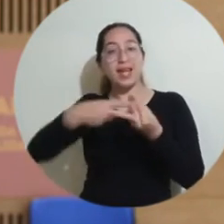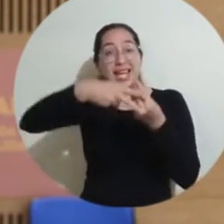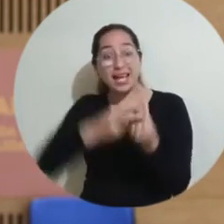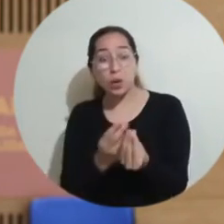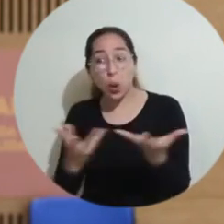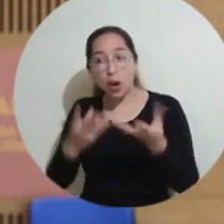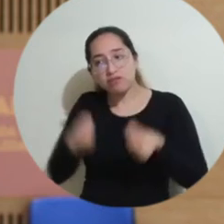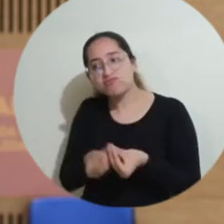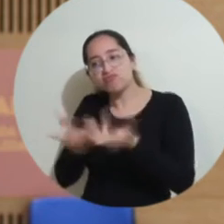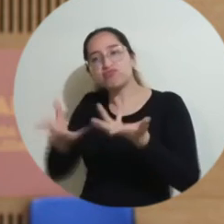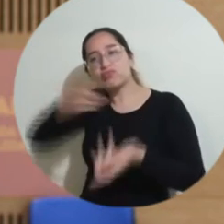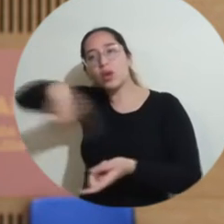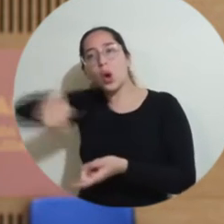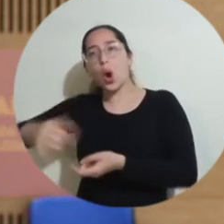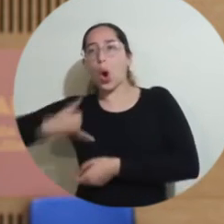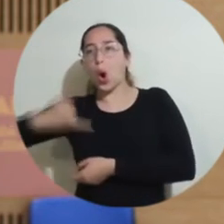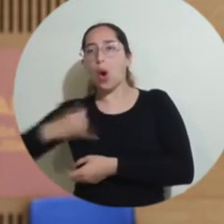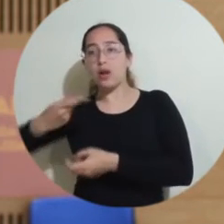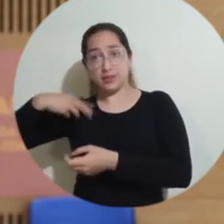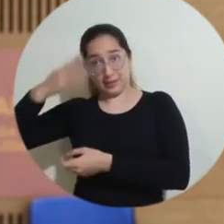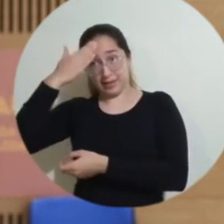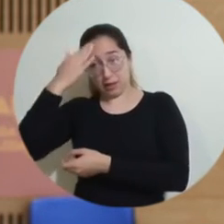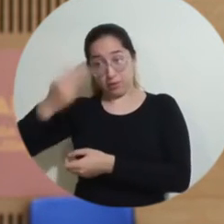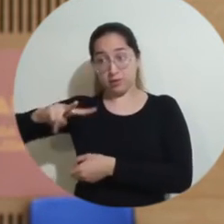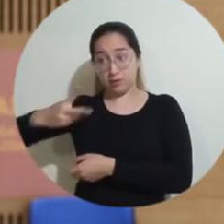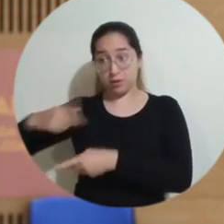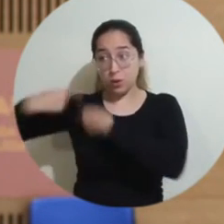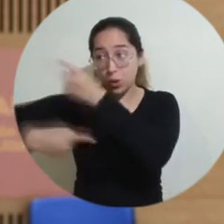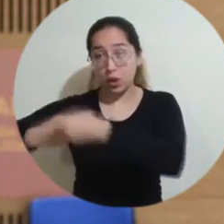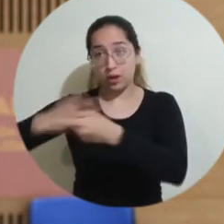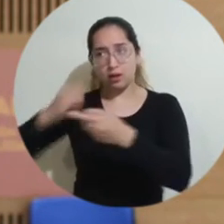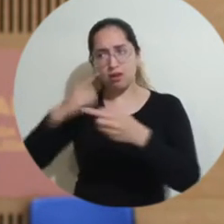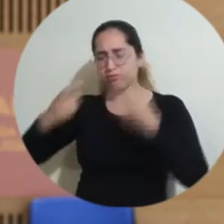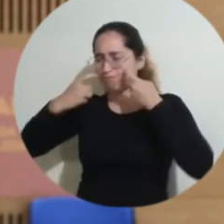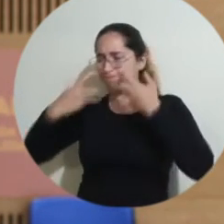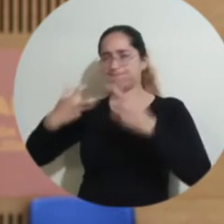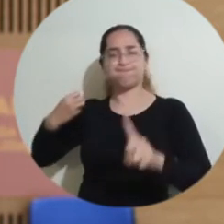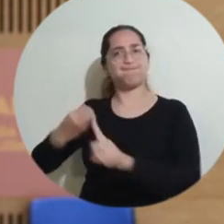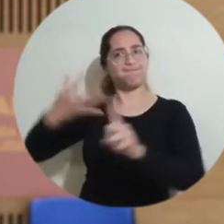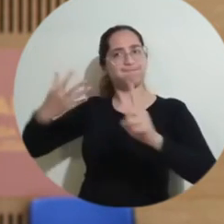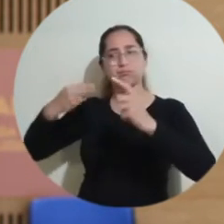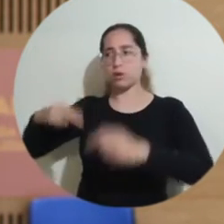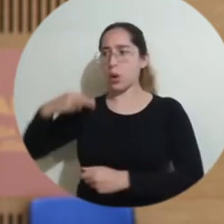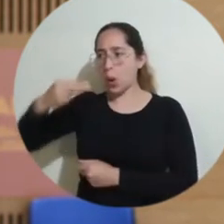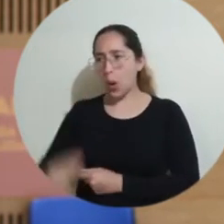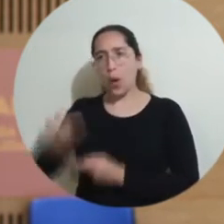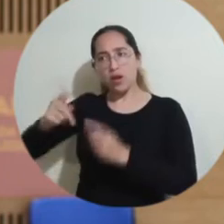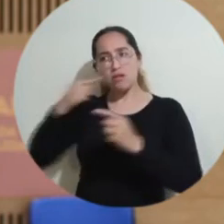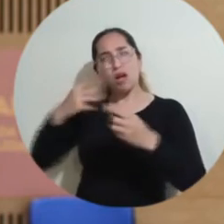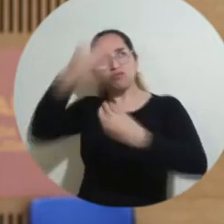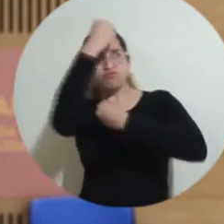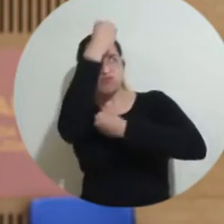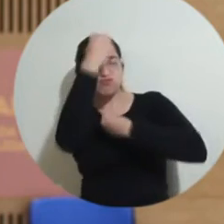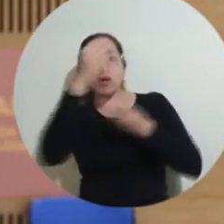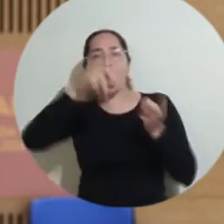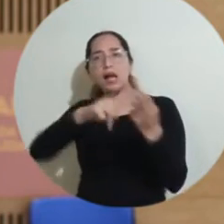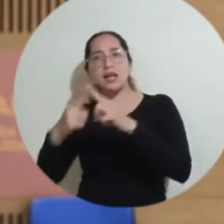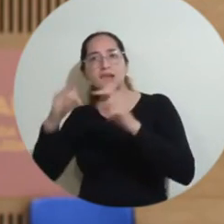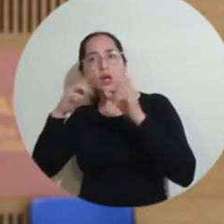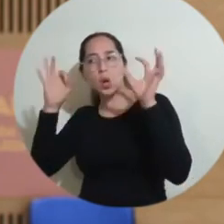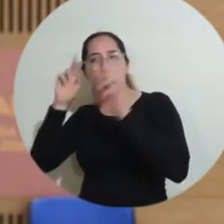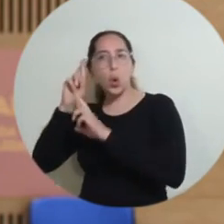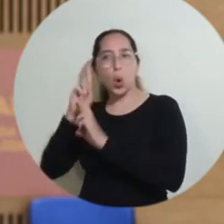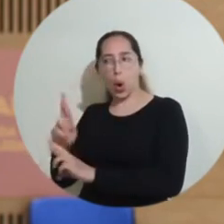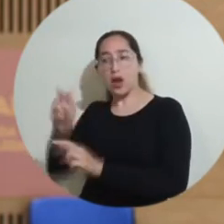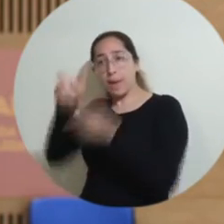herramientas para que ese proceso sea un proceso histórico y sea sobre todo un proceso donde la voz de las víctimas, las voces de las